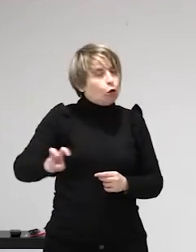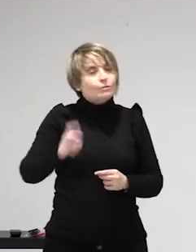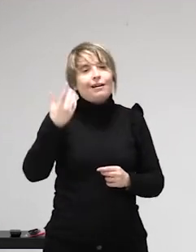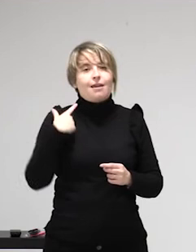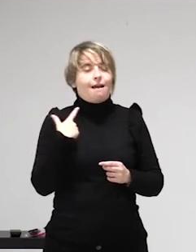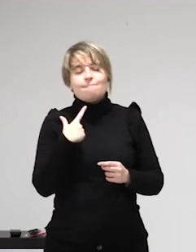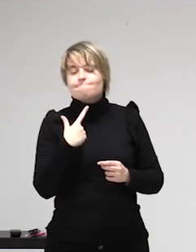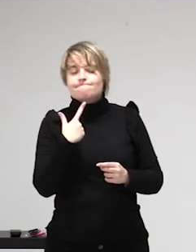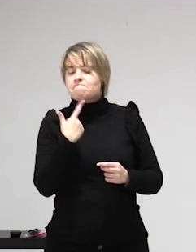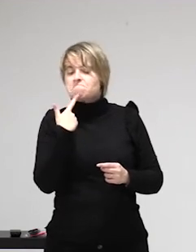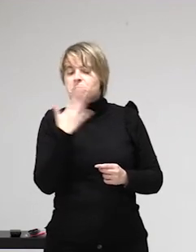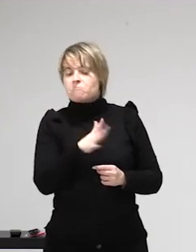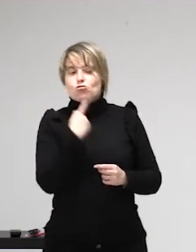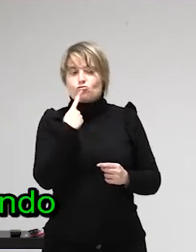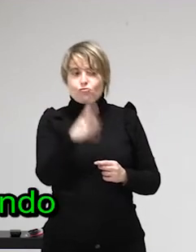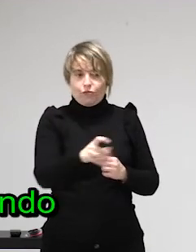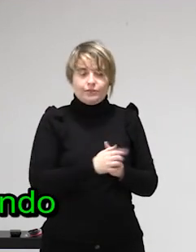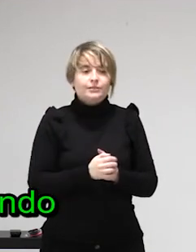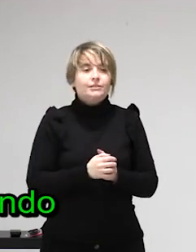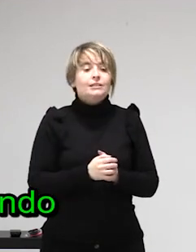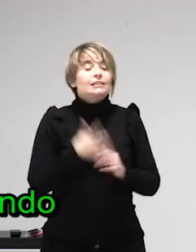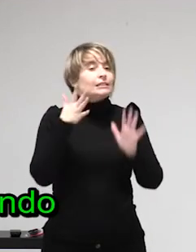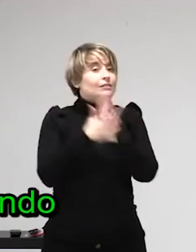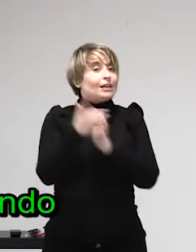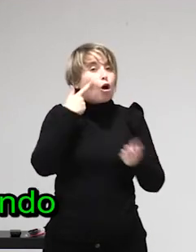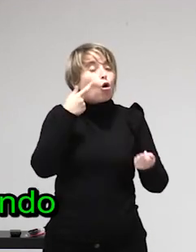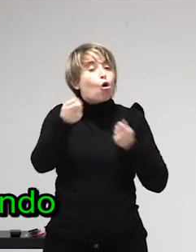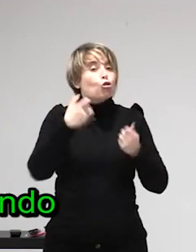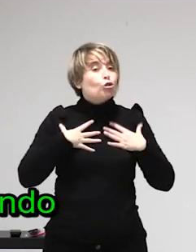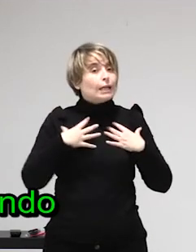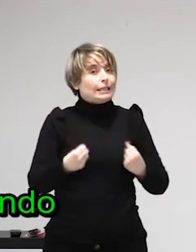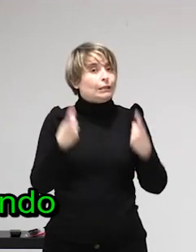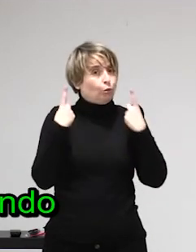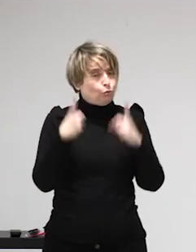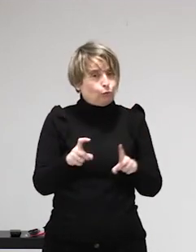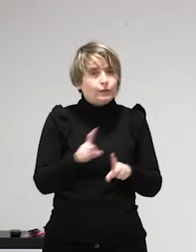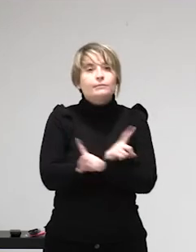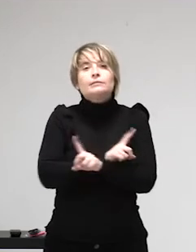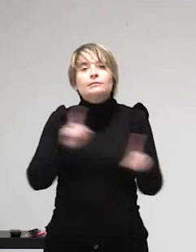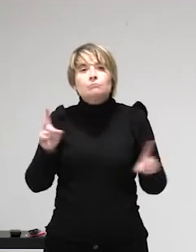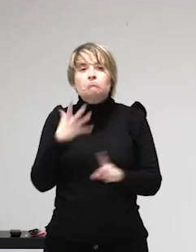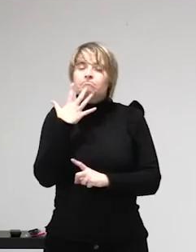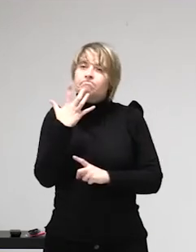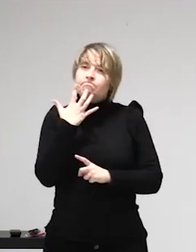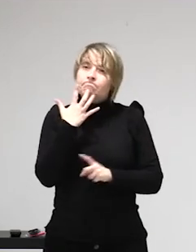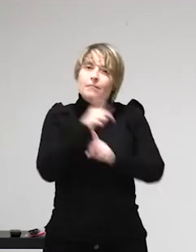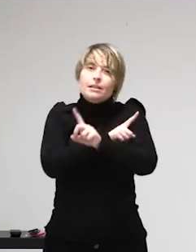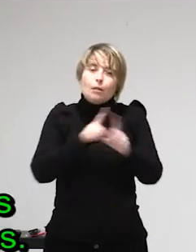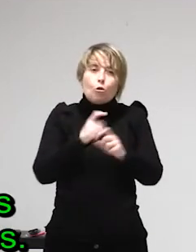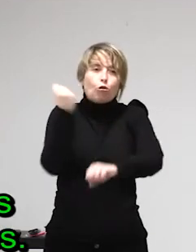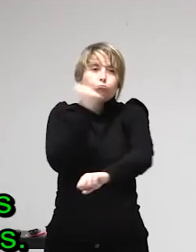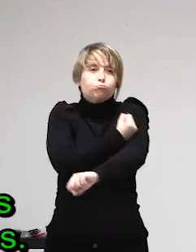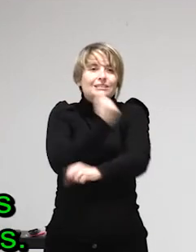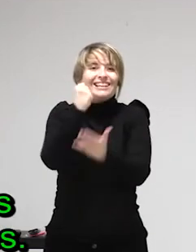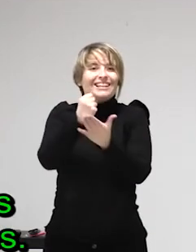calle muchas veces se les prohíbe estar en la calle. Con esto, muchas veces se acaban yéndose a trabajar para terceros o acaban yendo a zonas